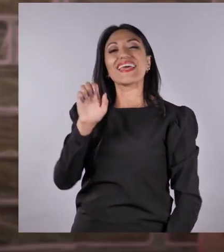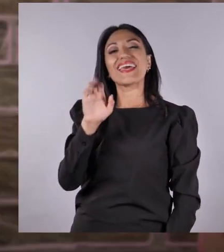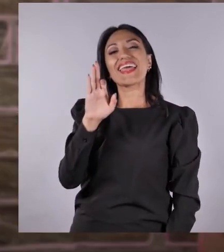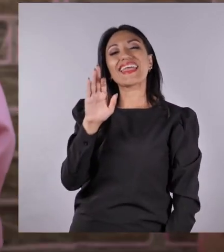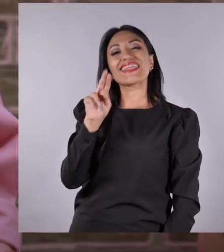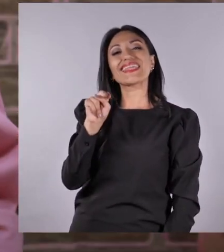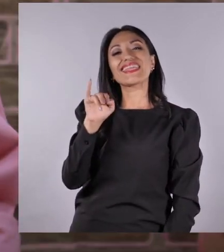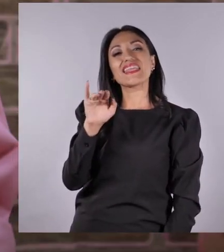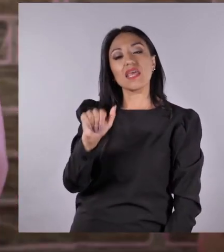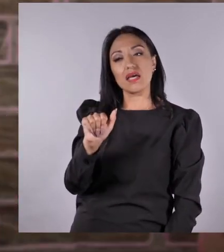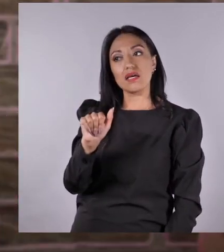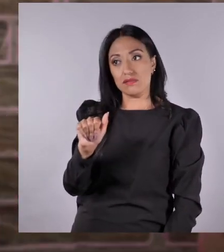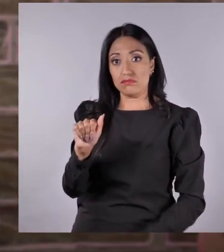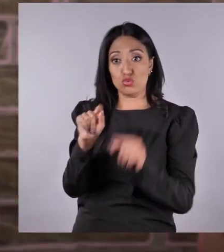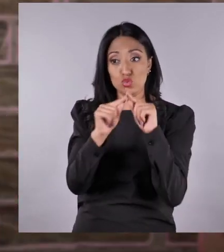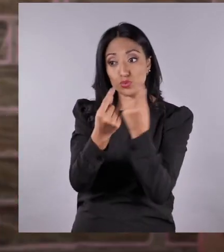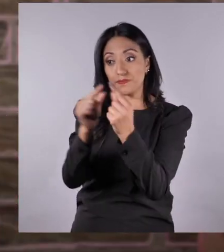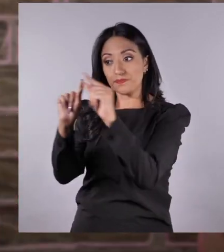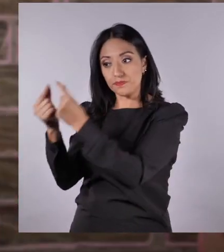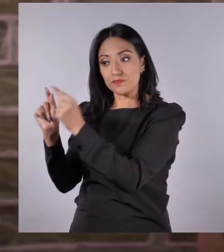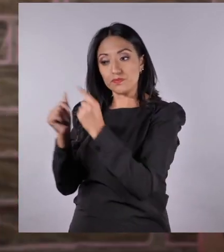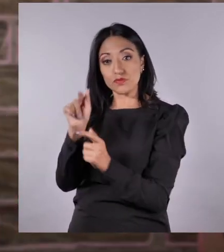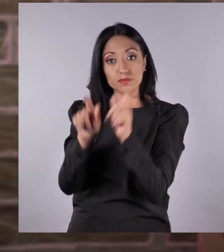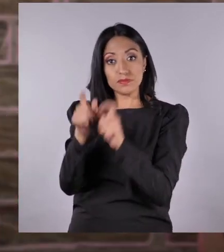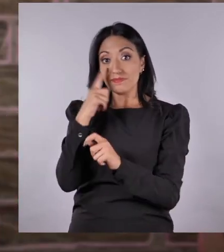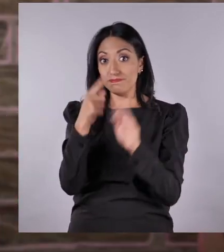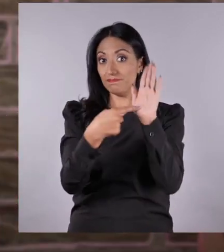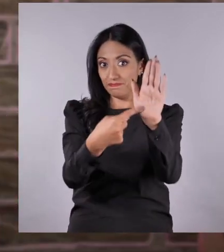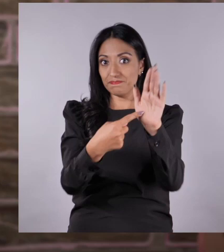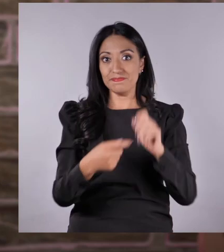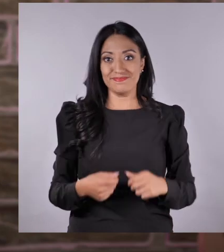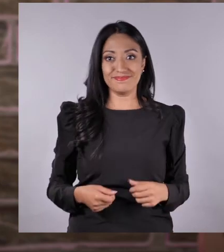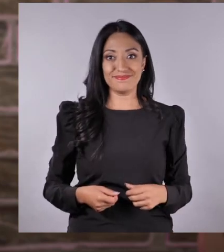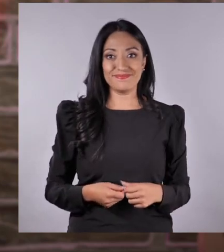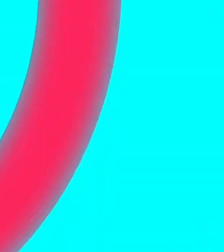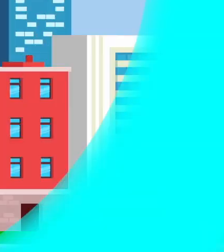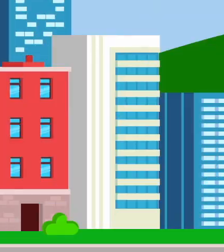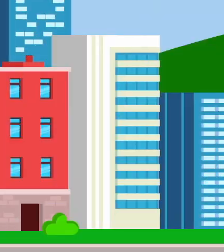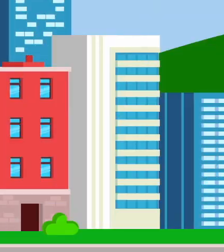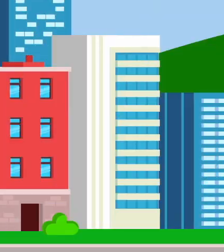¡Buena idea! Hagamos uno y ya les enseño, Martichiques.